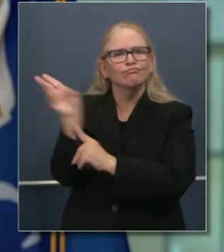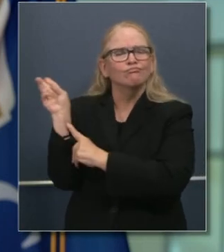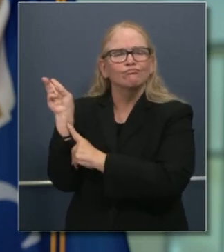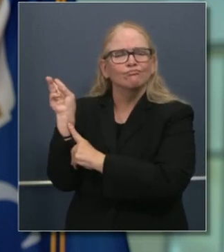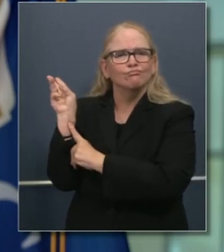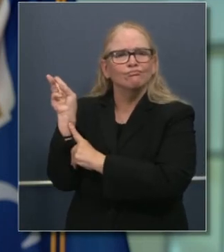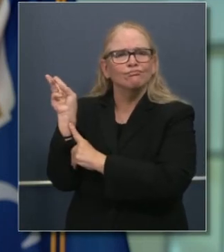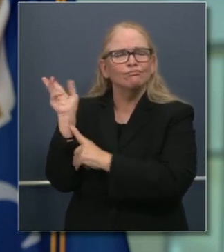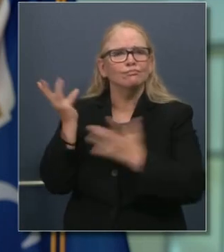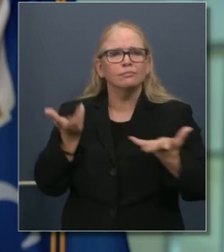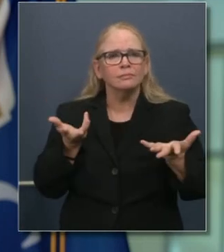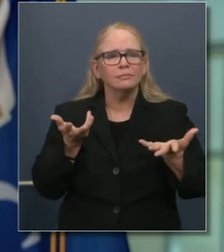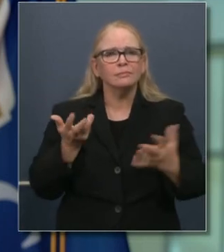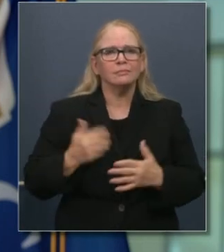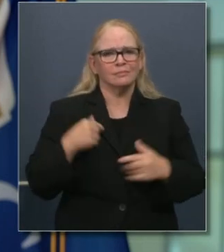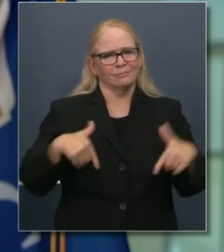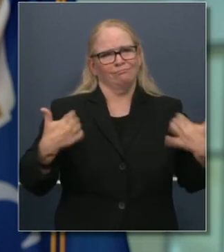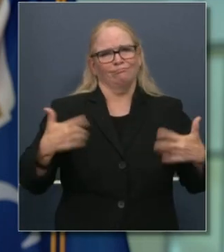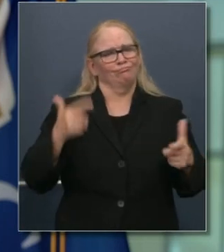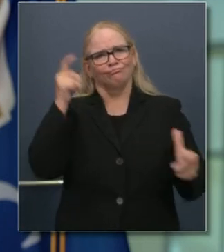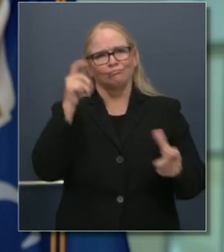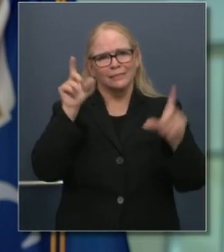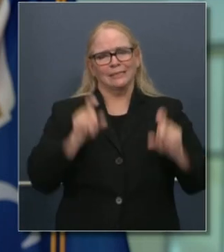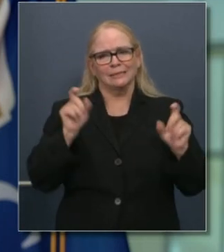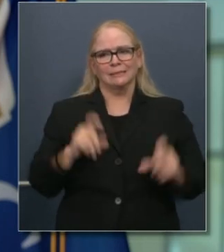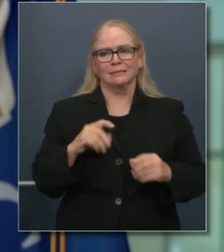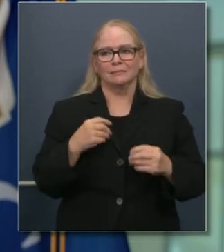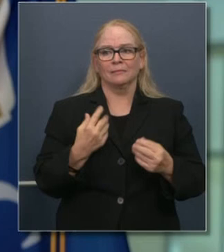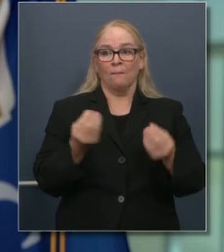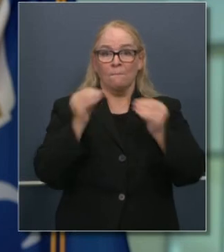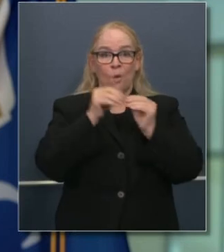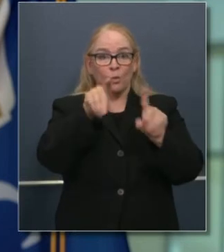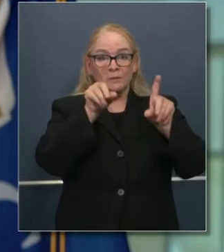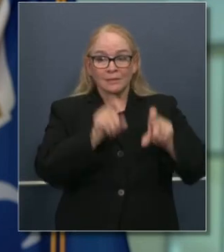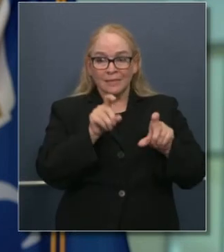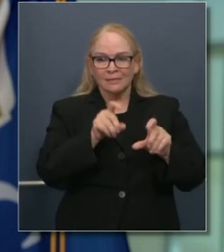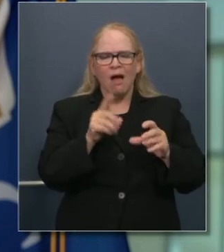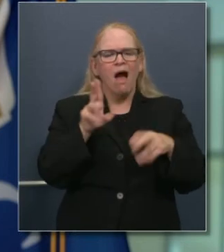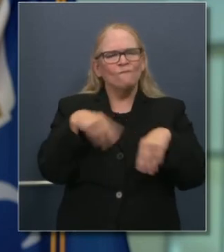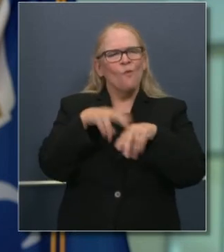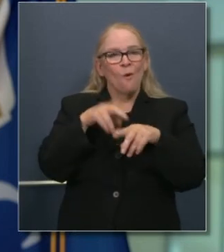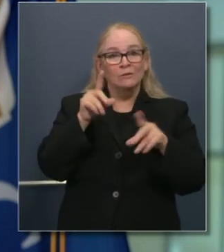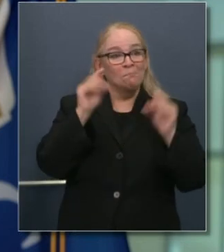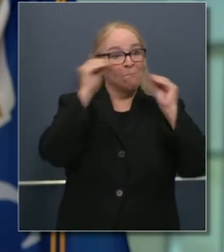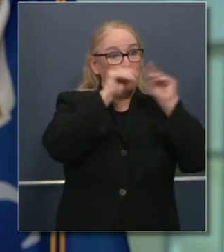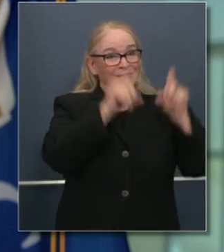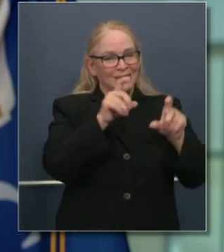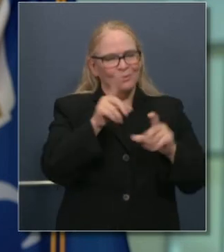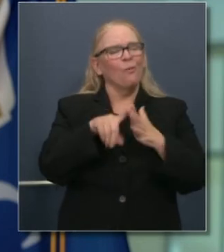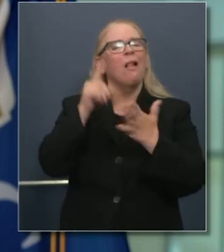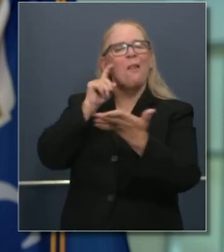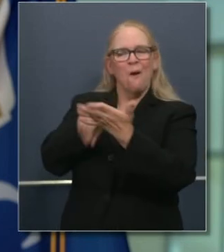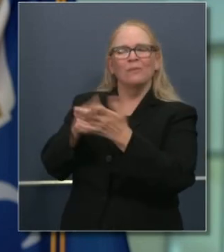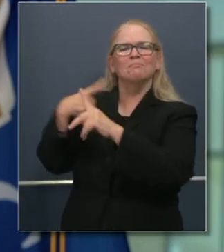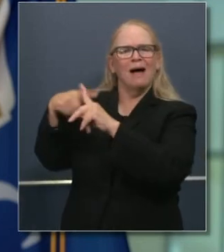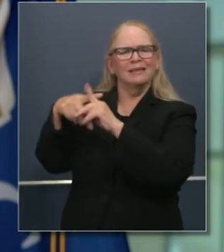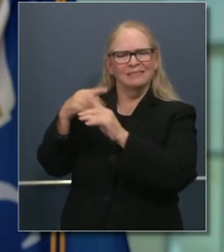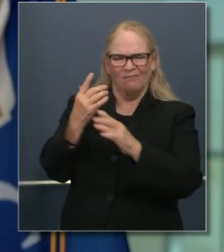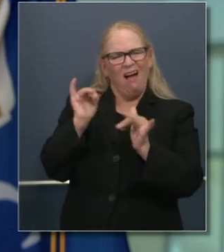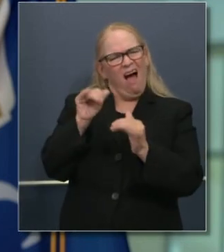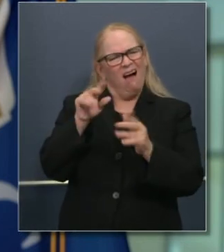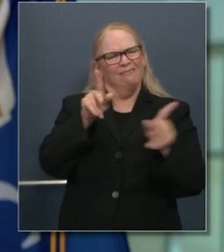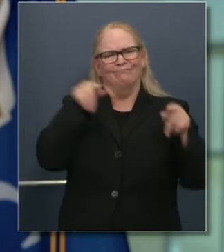afinidad a aquellos que sugieren que entre más pruebas, más pruebas positivas van a tener. Eso es muy cierto. Queremos tener más pruebas porque queremos